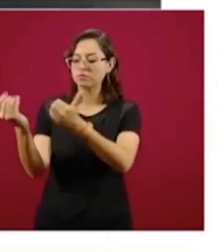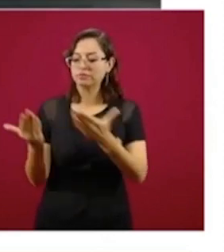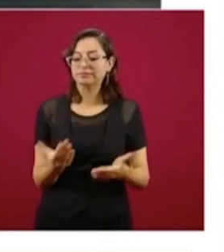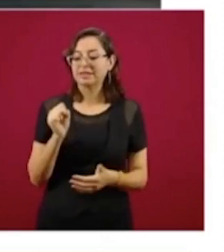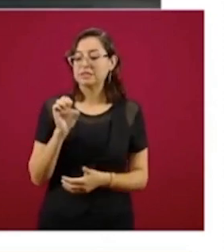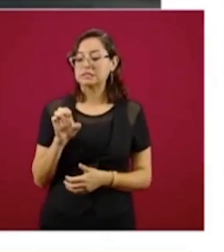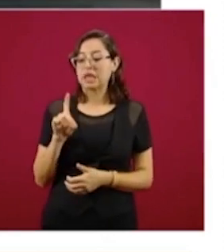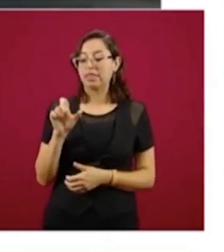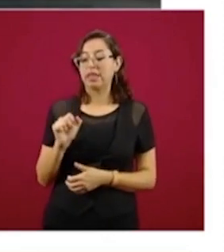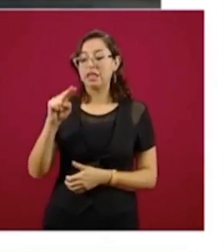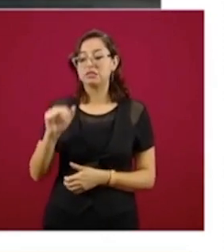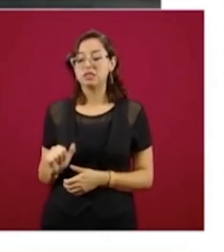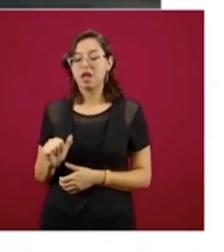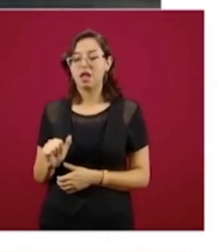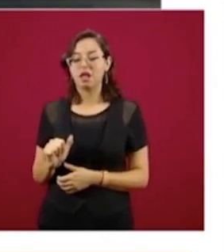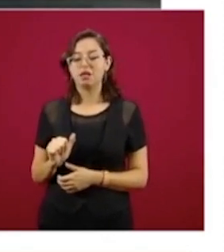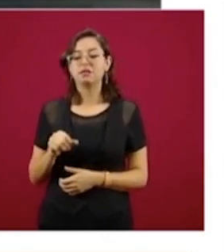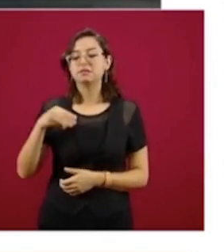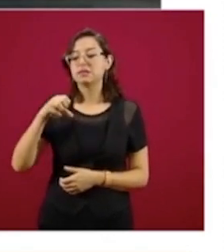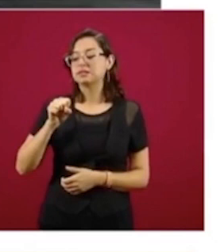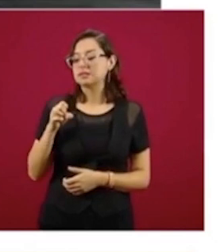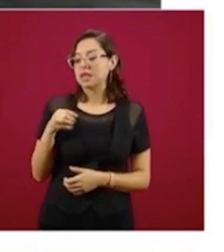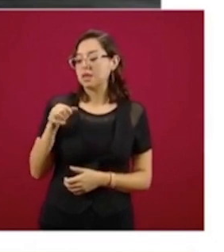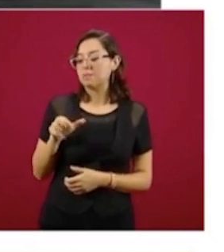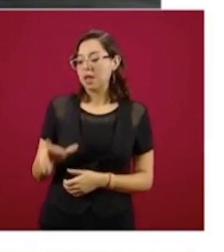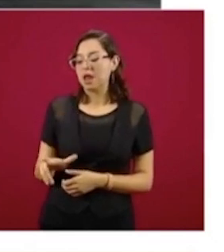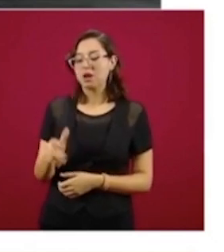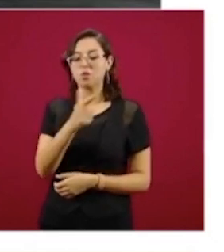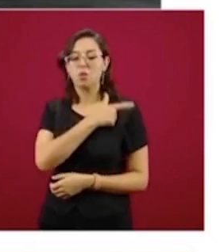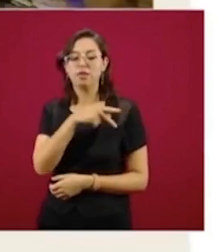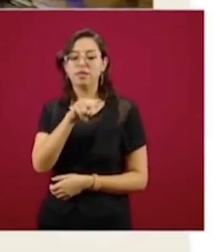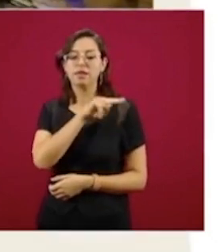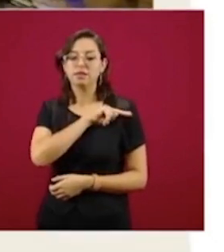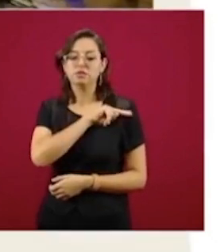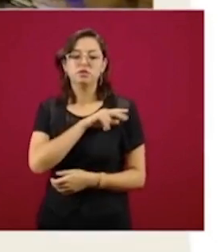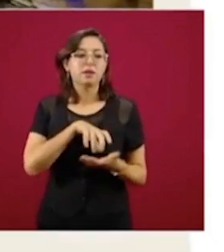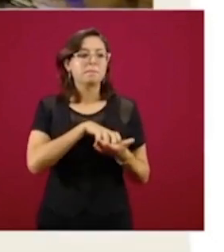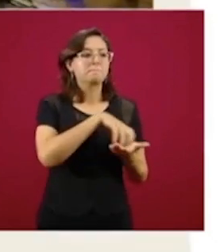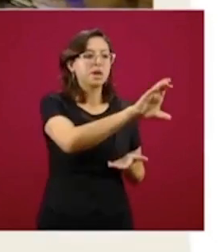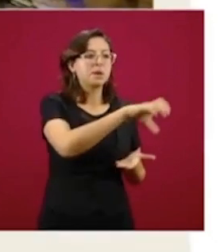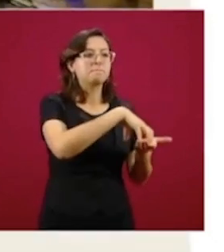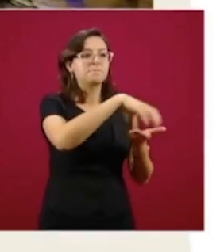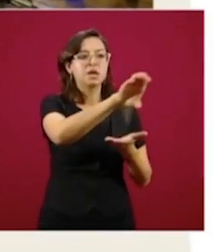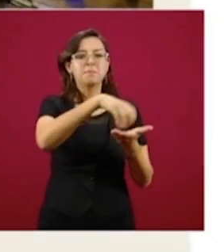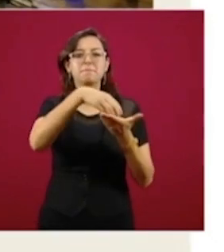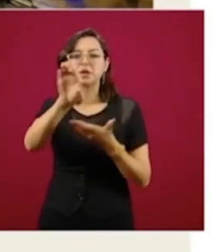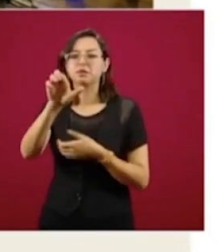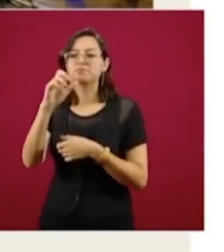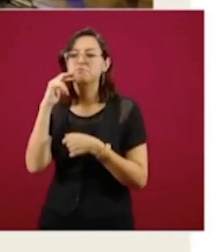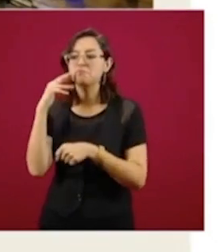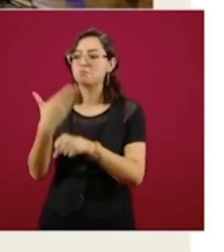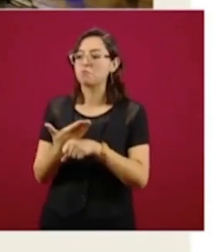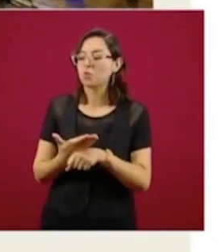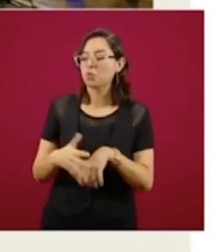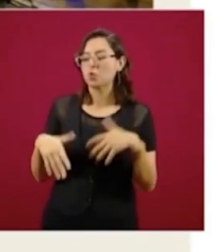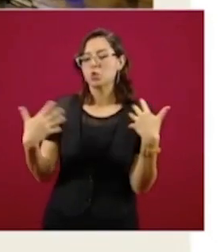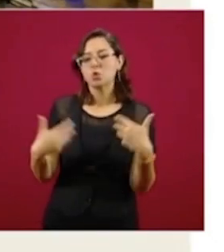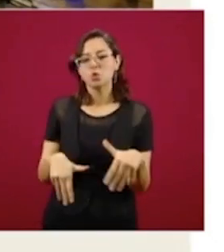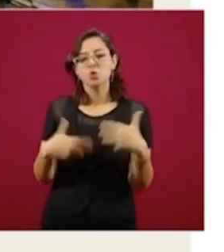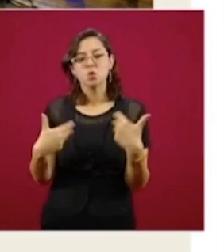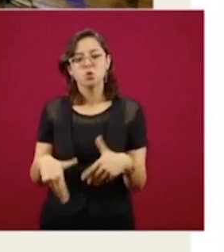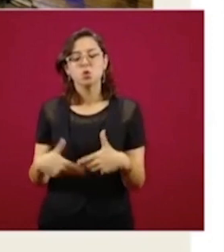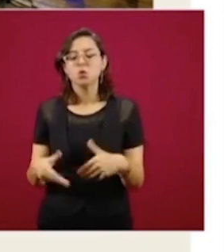la Defensa Nacional, de la Secretaría de Marina y de la Guardia Nacional, a quienes mucho les agradecemos su crucial,